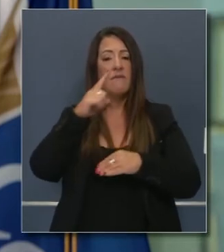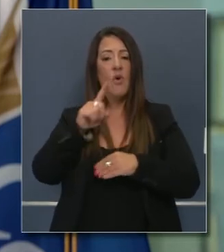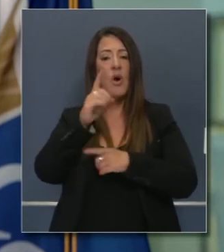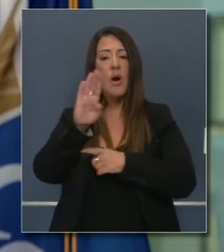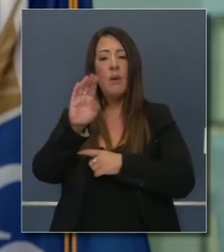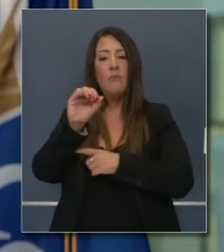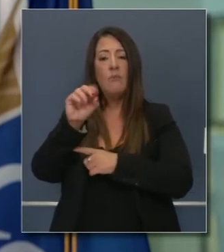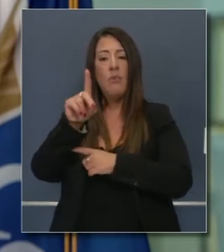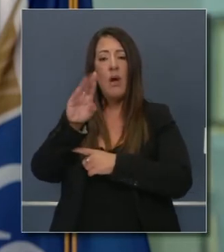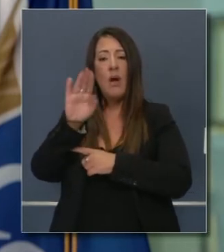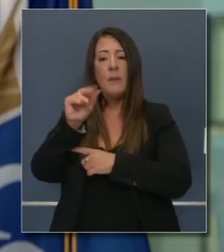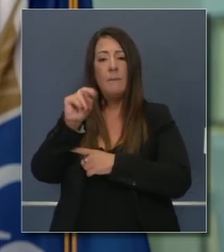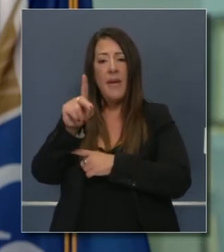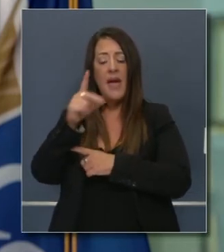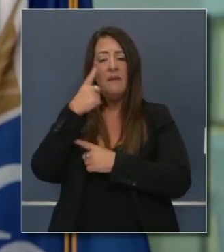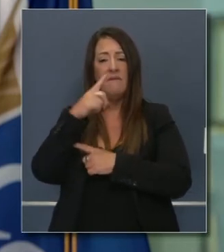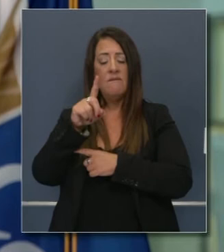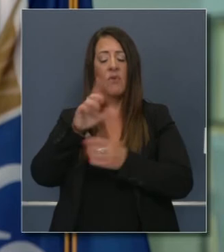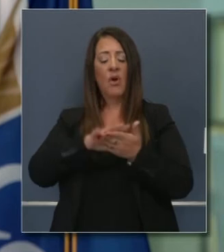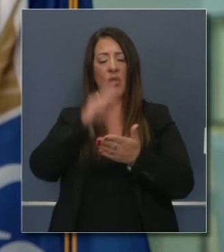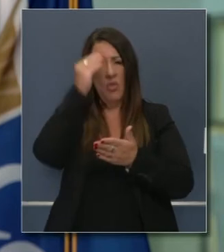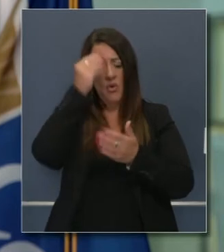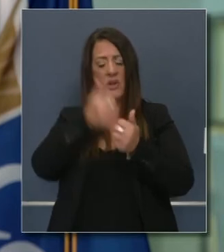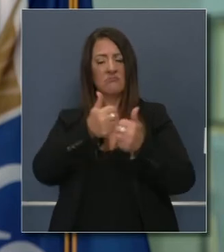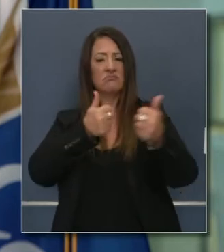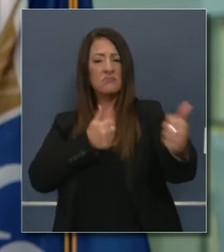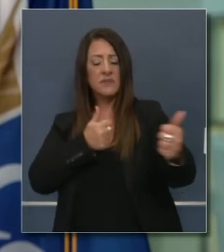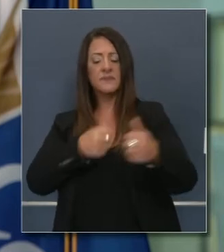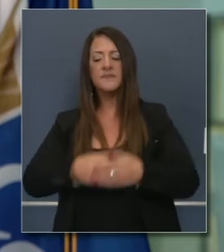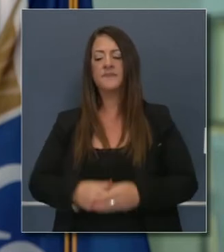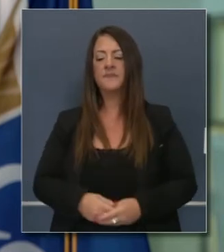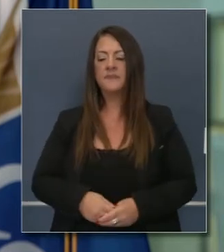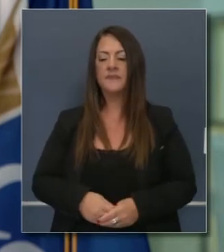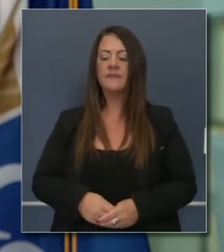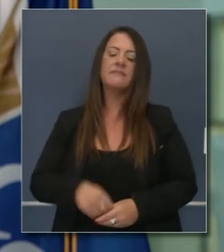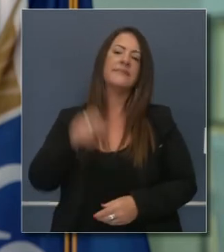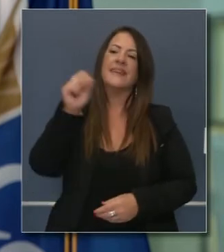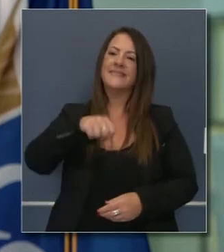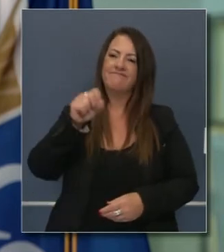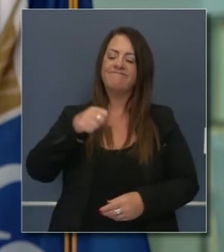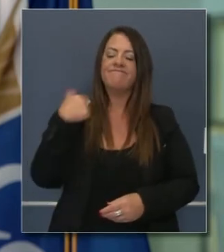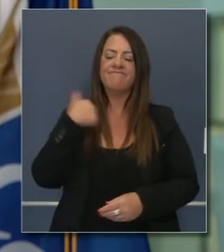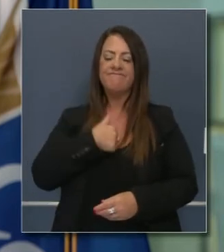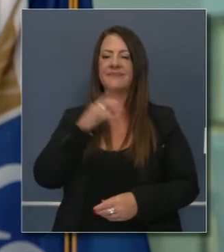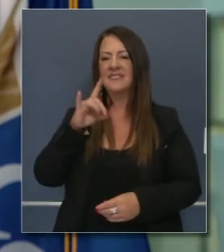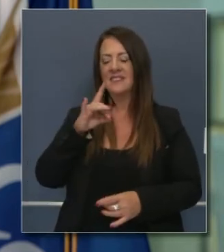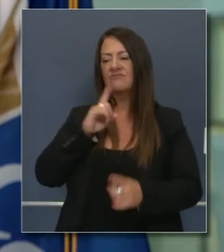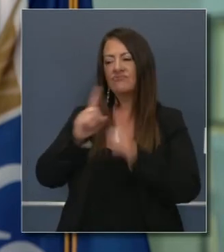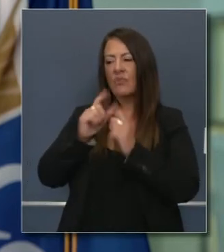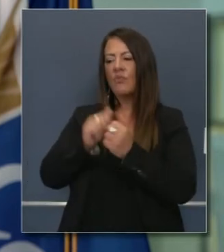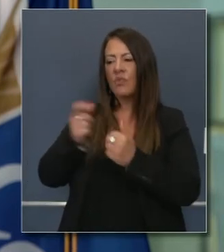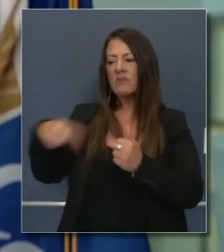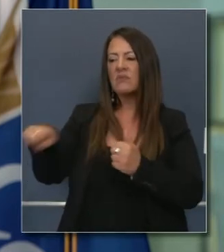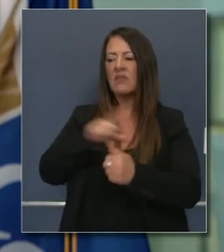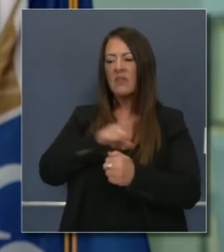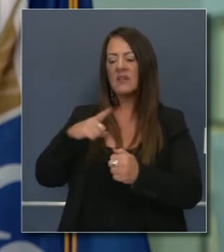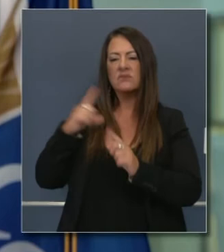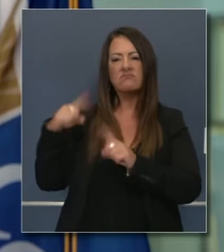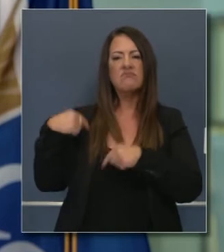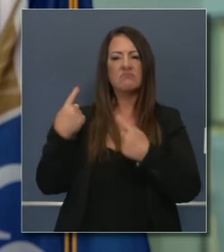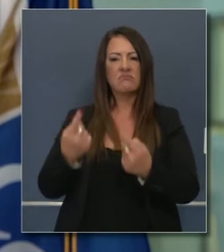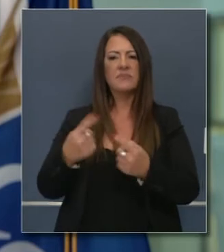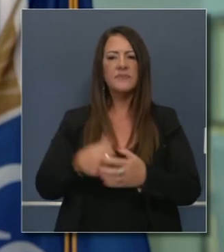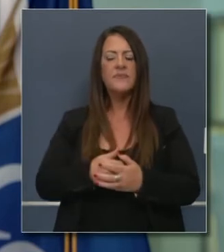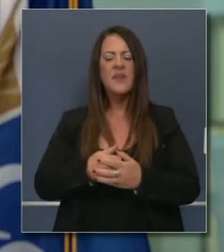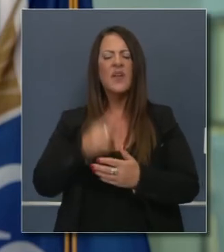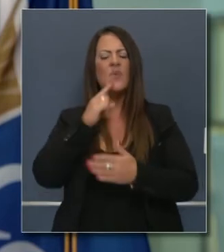Pues yo estoy abierto a eso, he hablado con líderes de la legislatura, hemos hablado durante los últimos meses y ha habido ciertos asuntos de